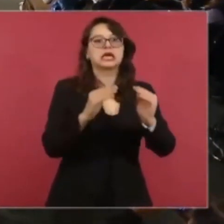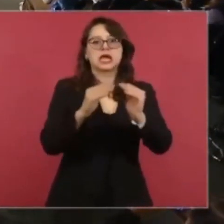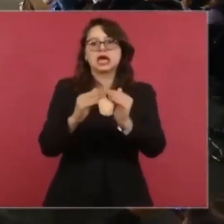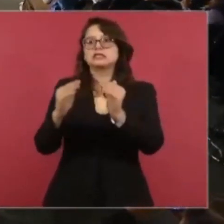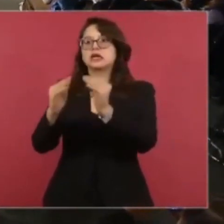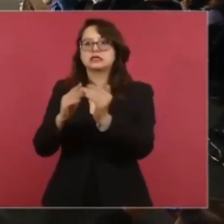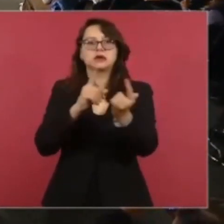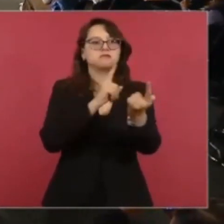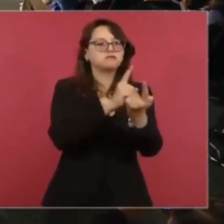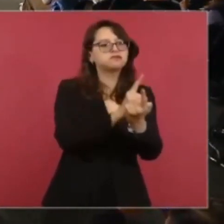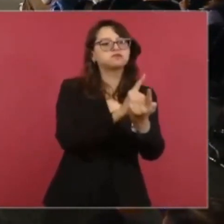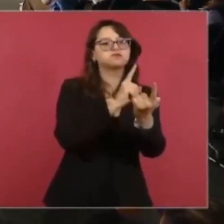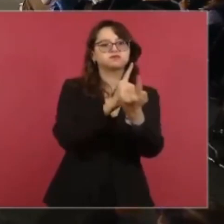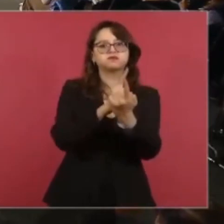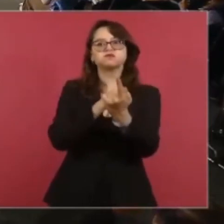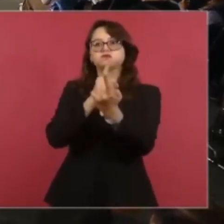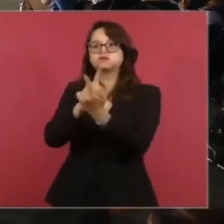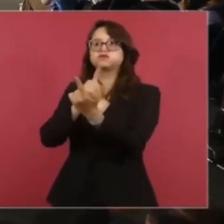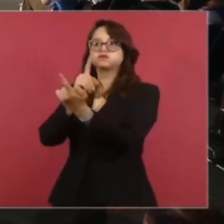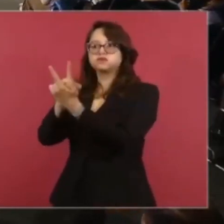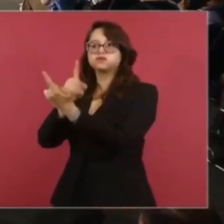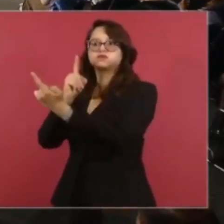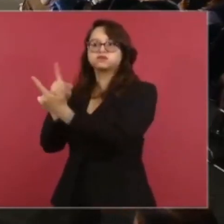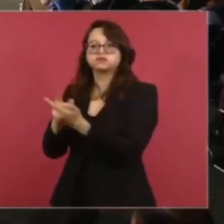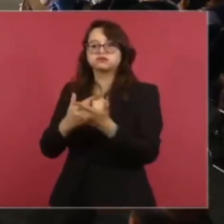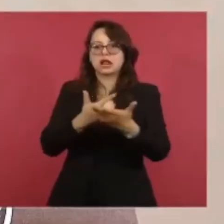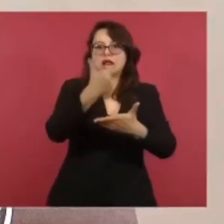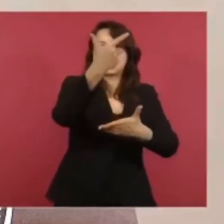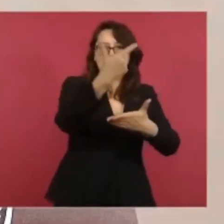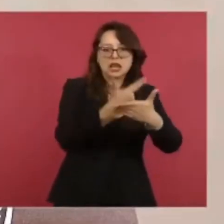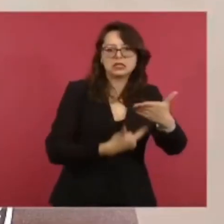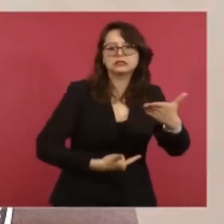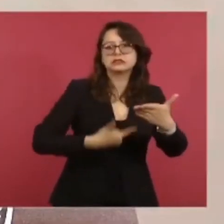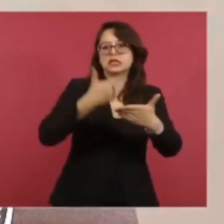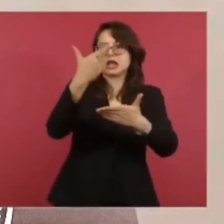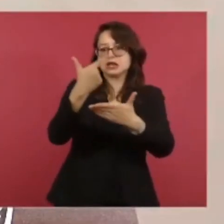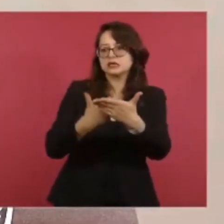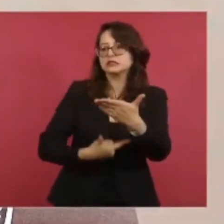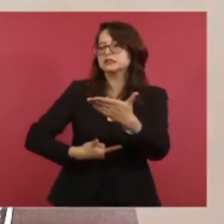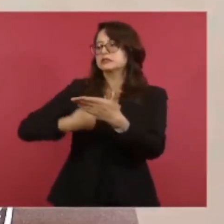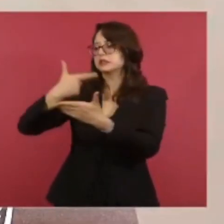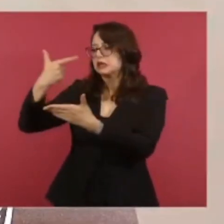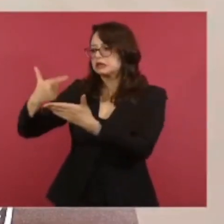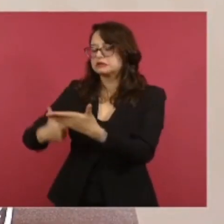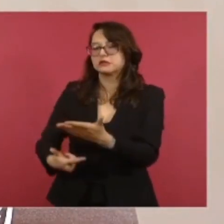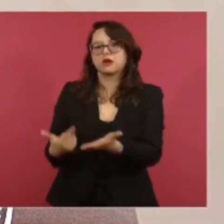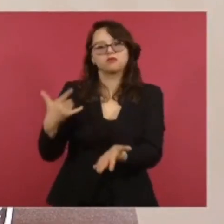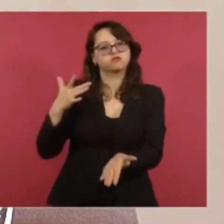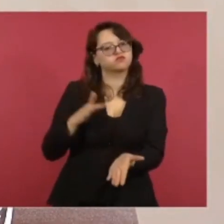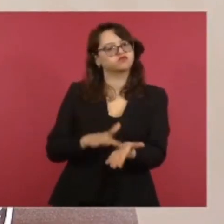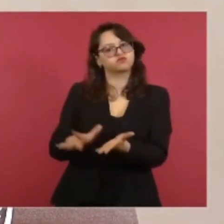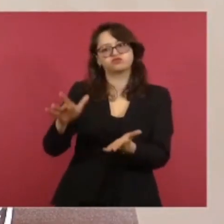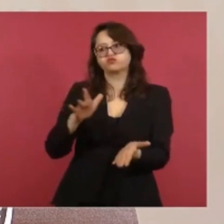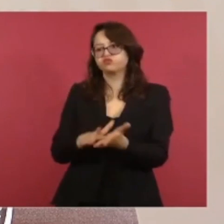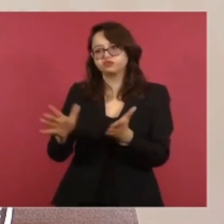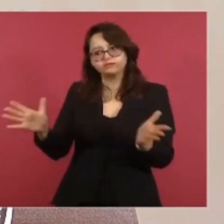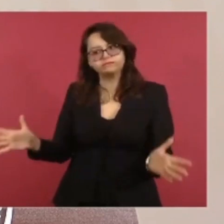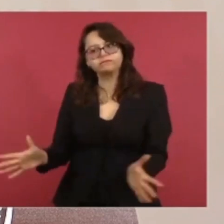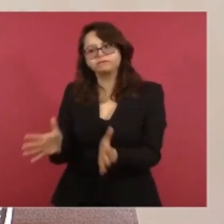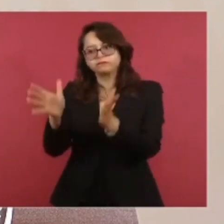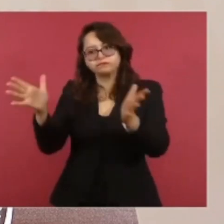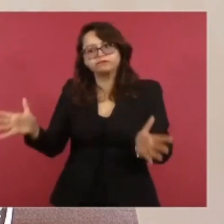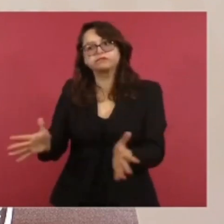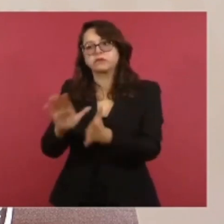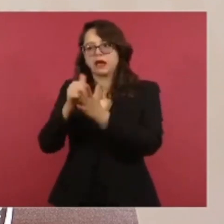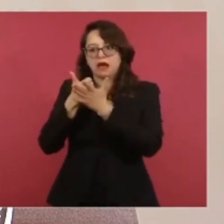casa por casa para apoyar a todas las familias